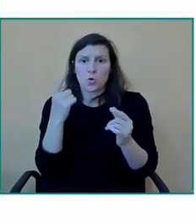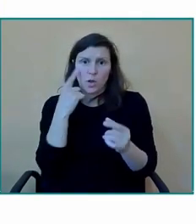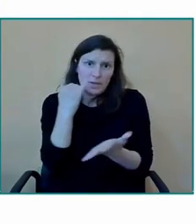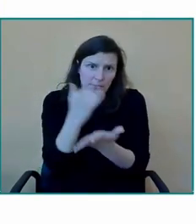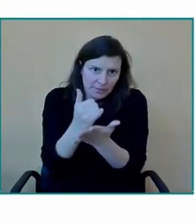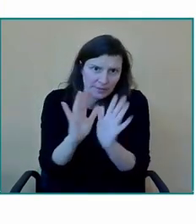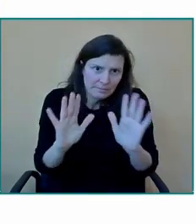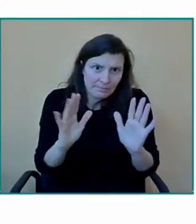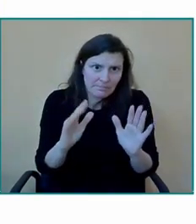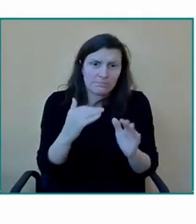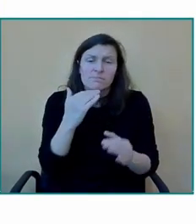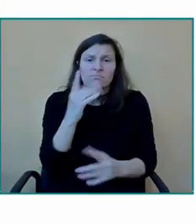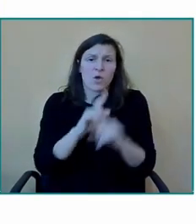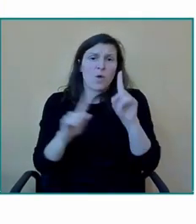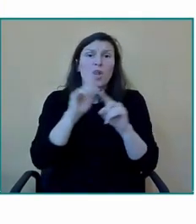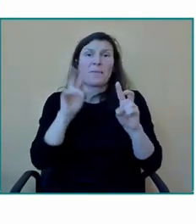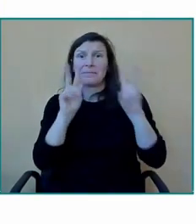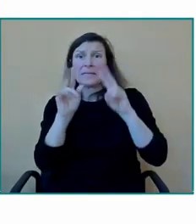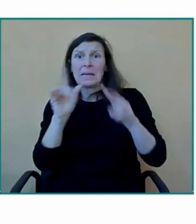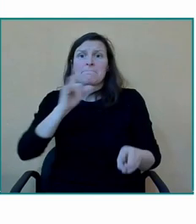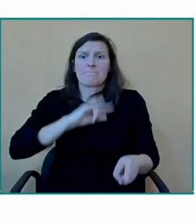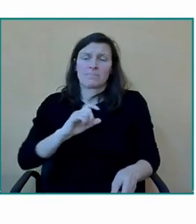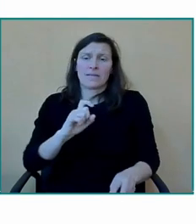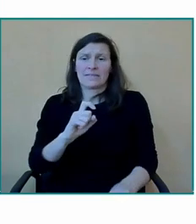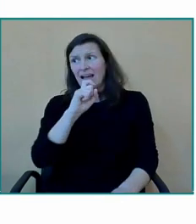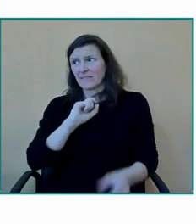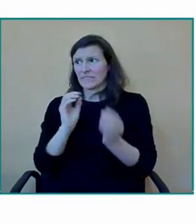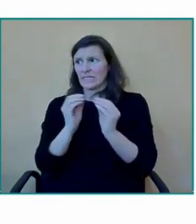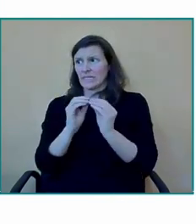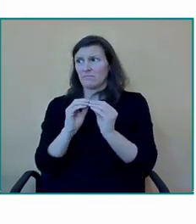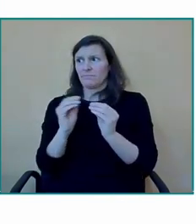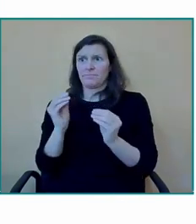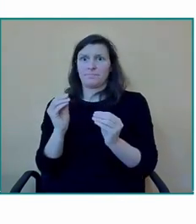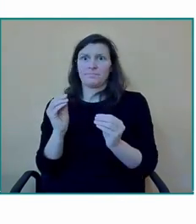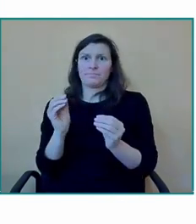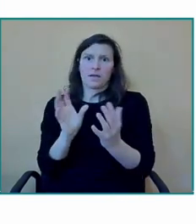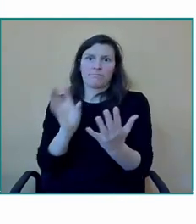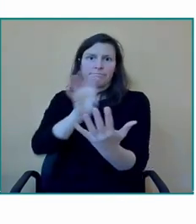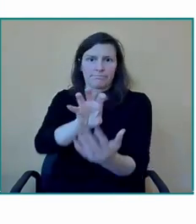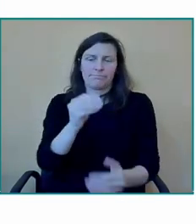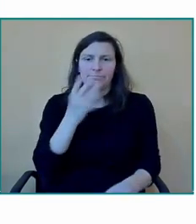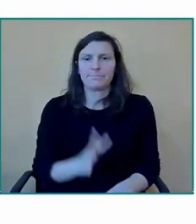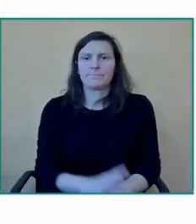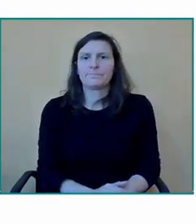de visualización pues se me haga saber para que pueda empezar si no